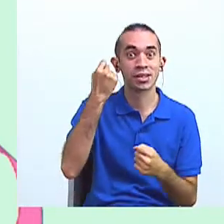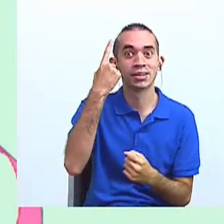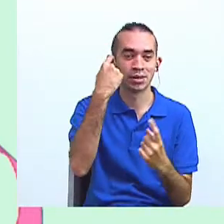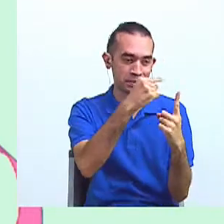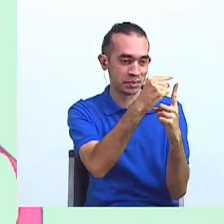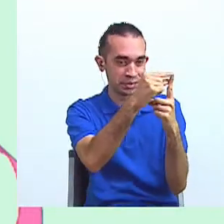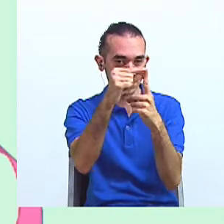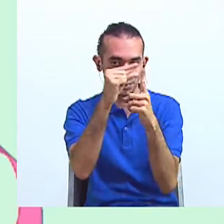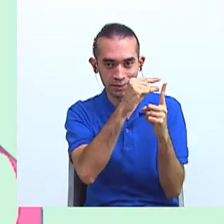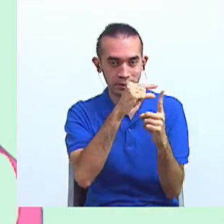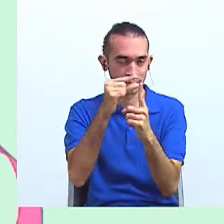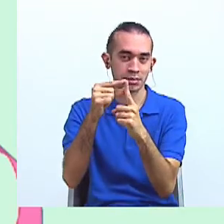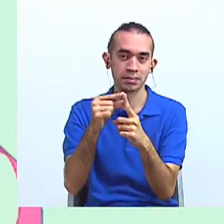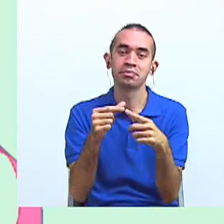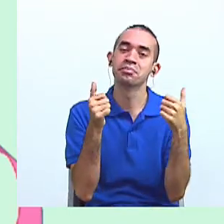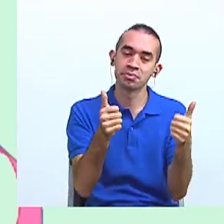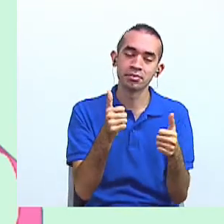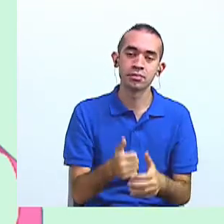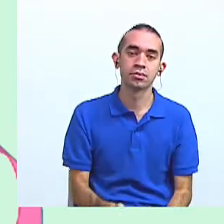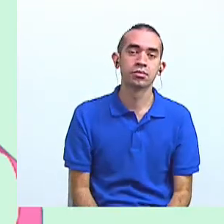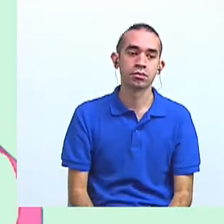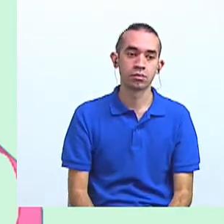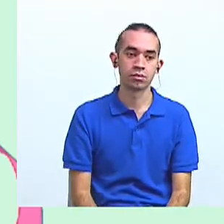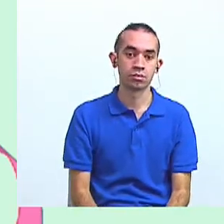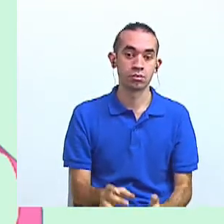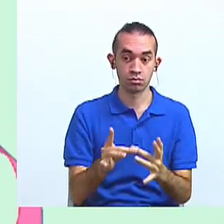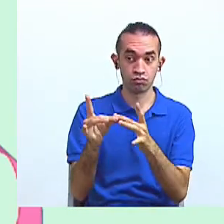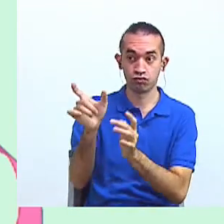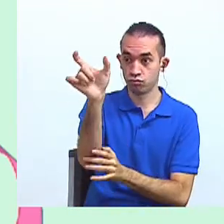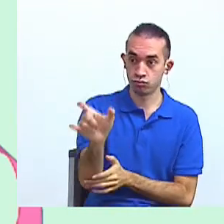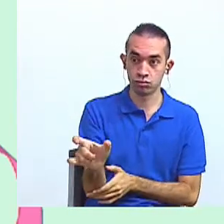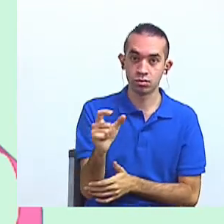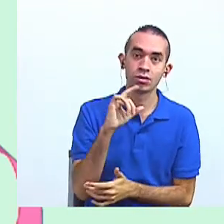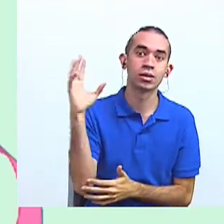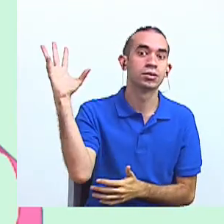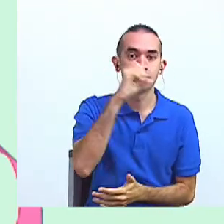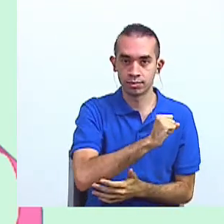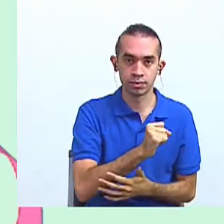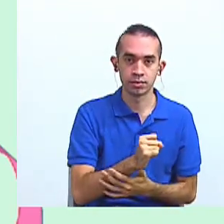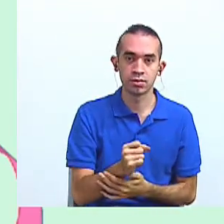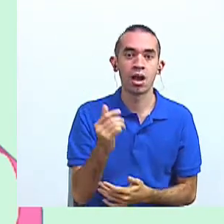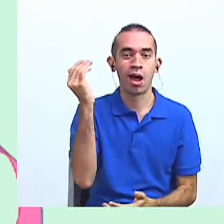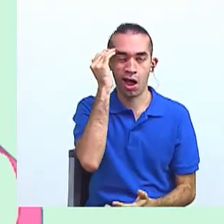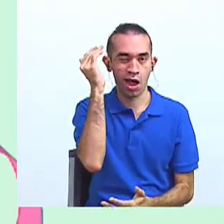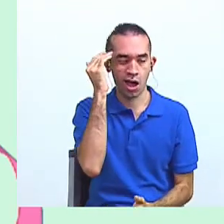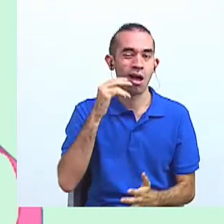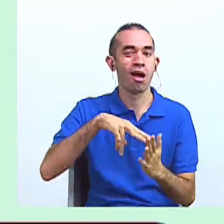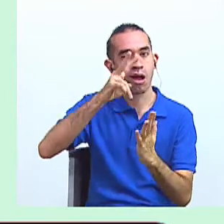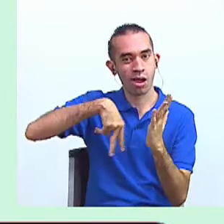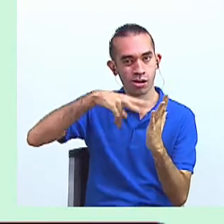palabras. Bueno, nuestro personaje descubre que sabe leer.